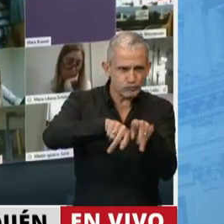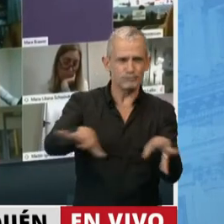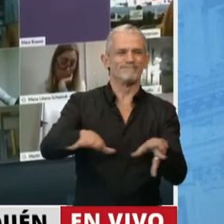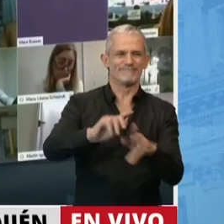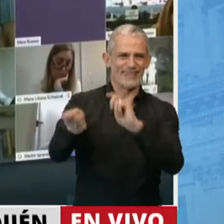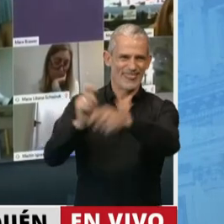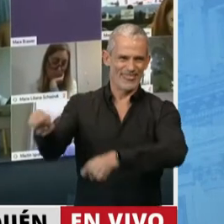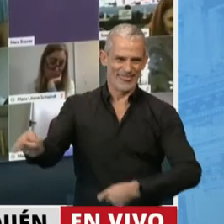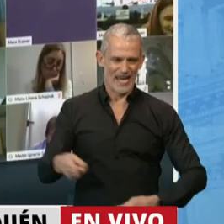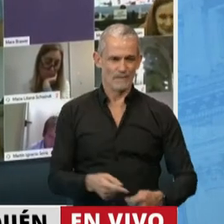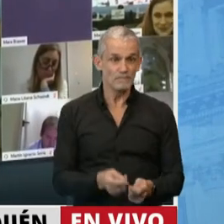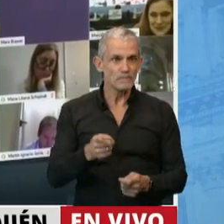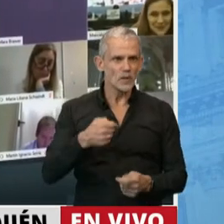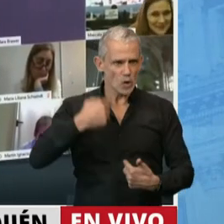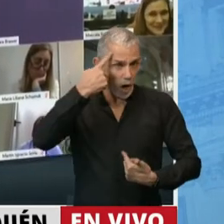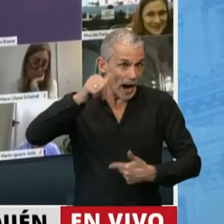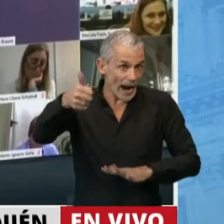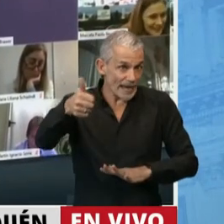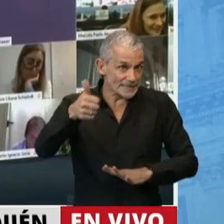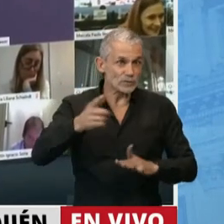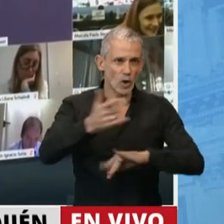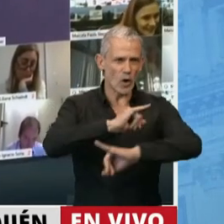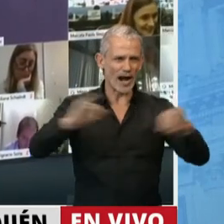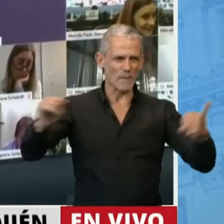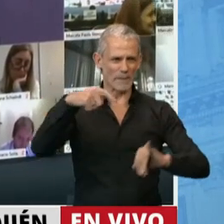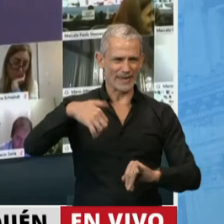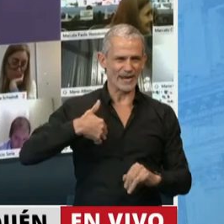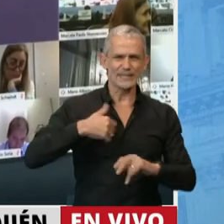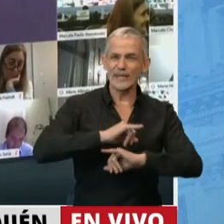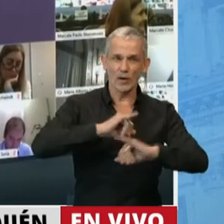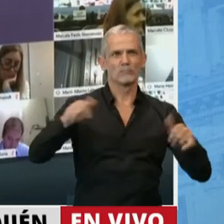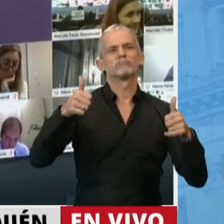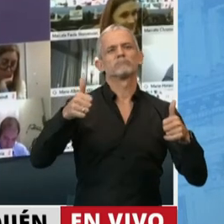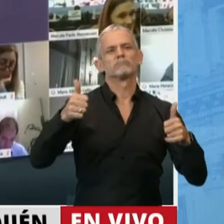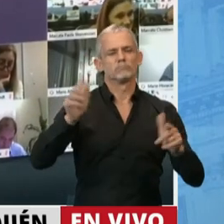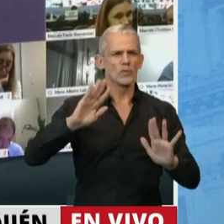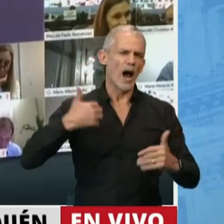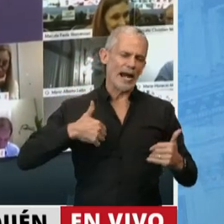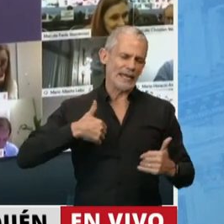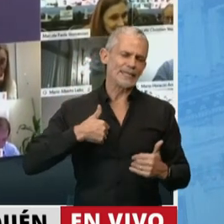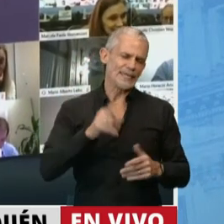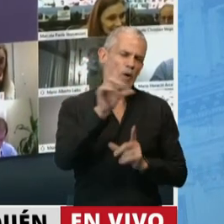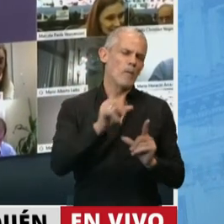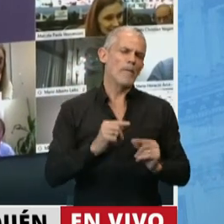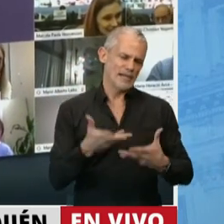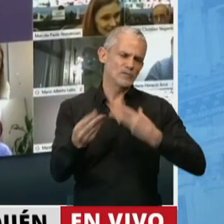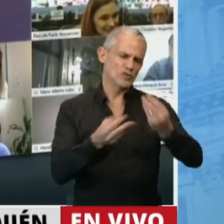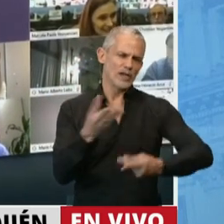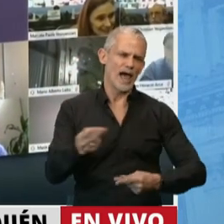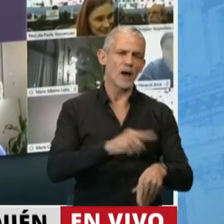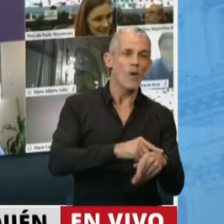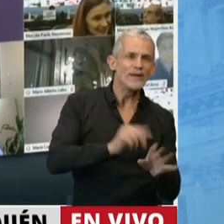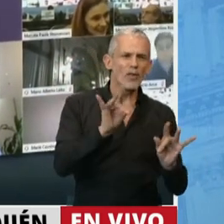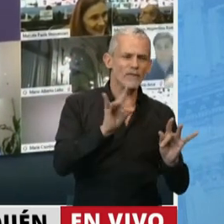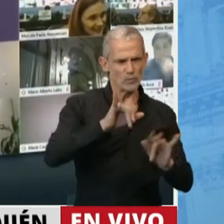No tengo dudas que el éxito que va a tener esta campaña argentina es un país solidario y en los momentos críticos,